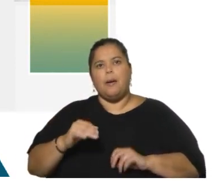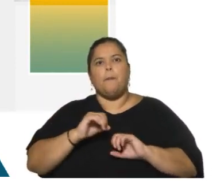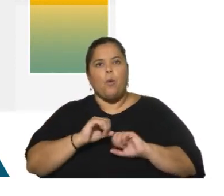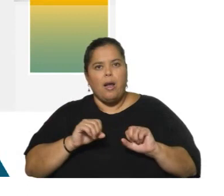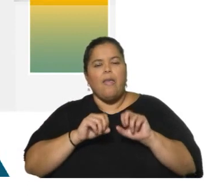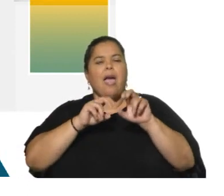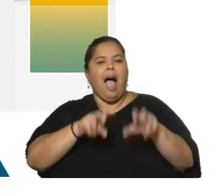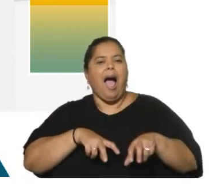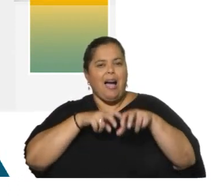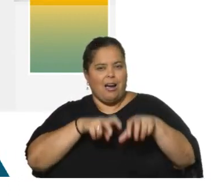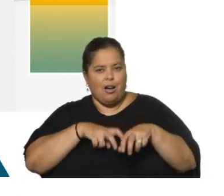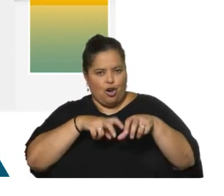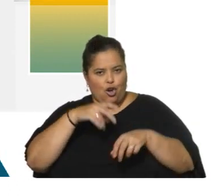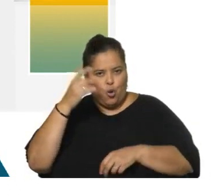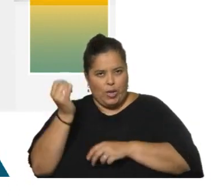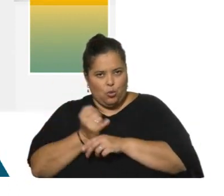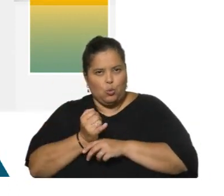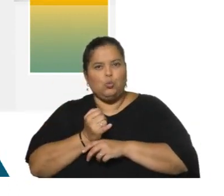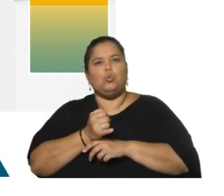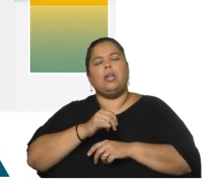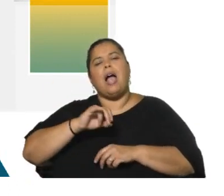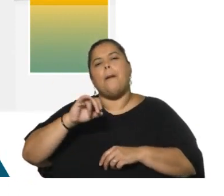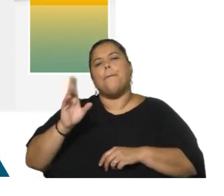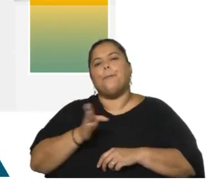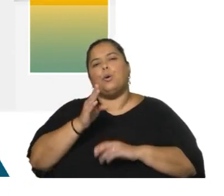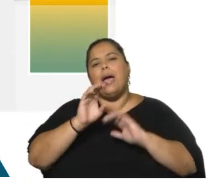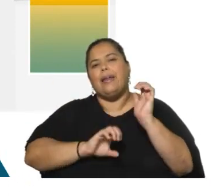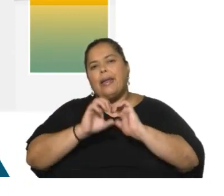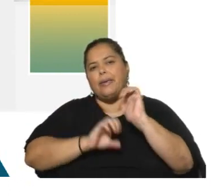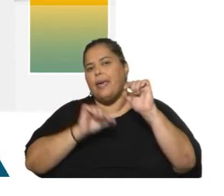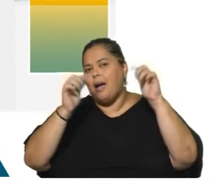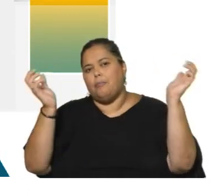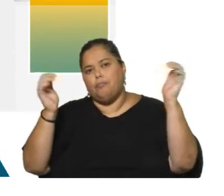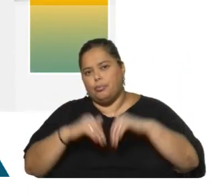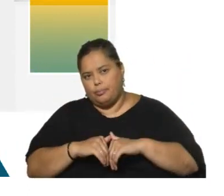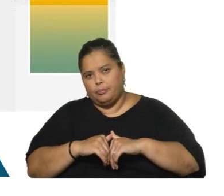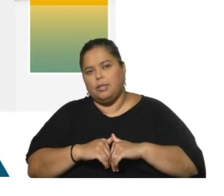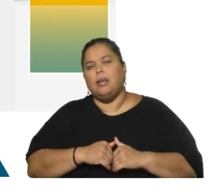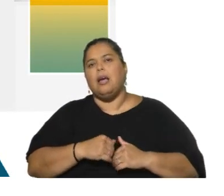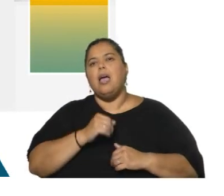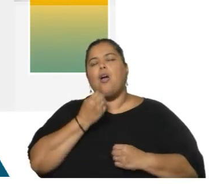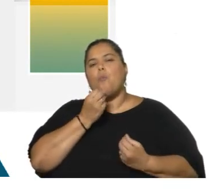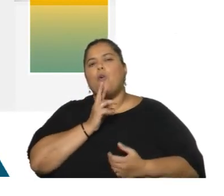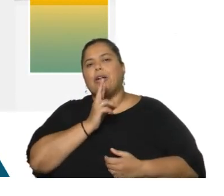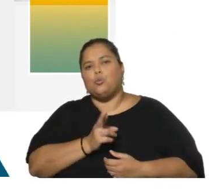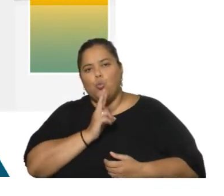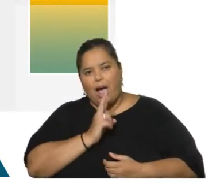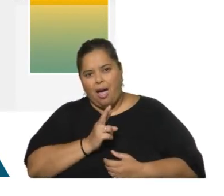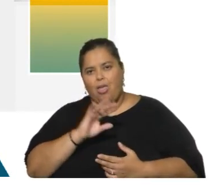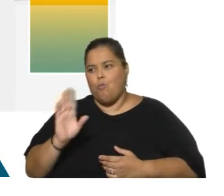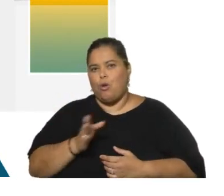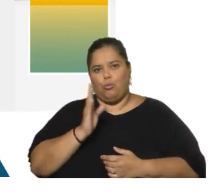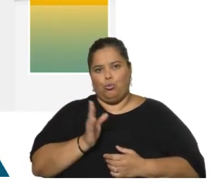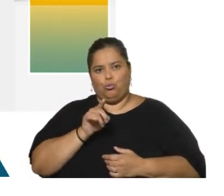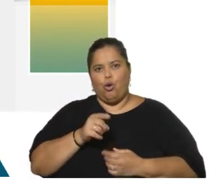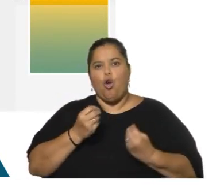carne, entre otras. La producción de energía cayó mucho el resultado en el producto en